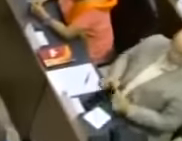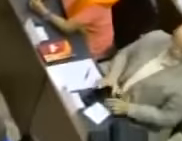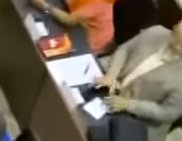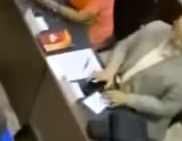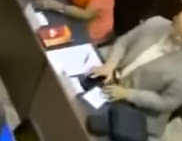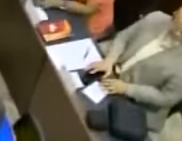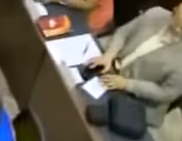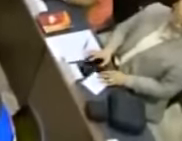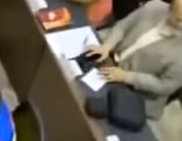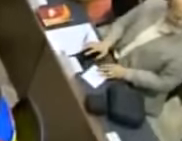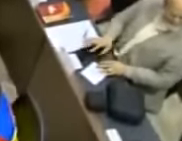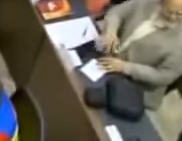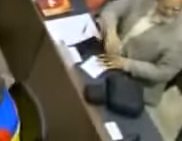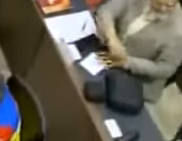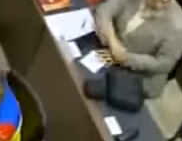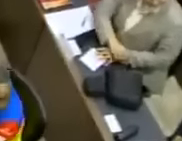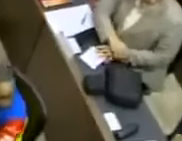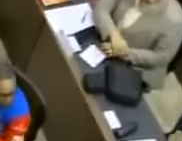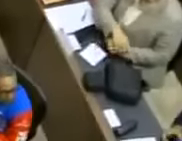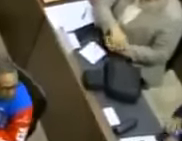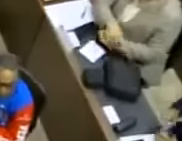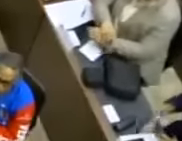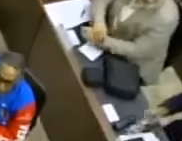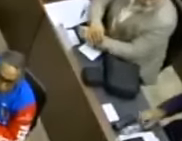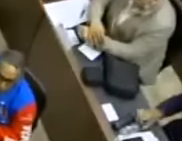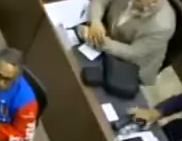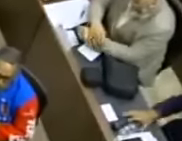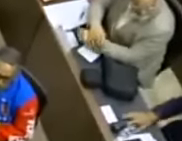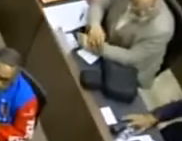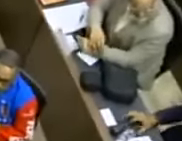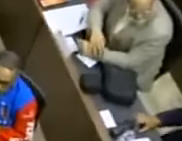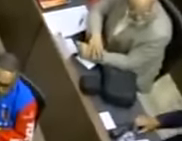gracias señor presidente creo que